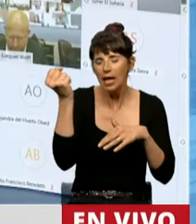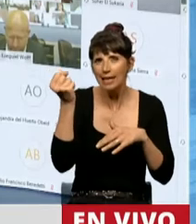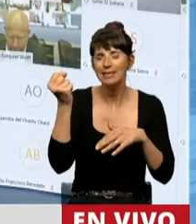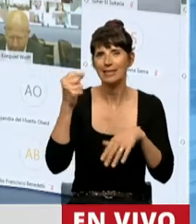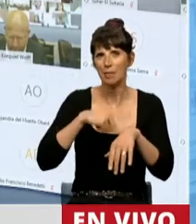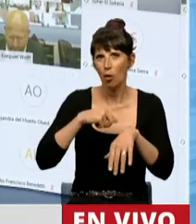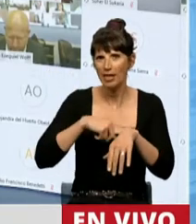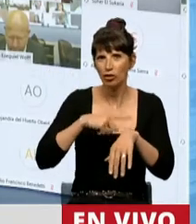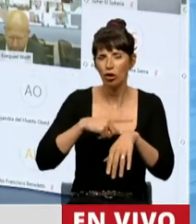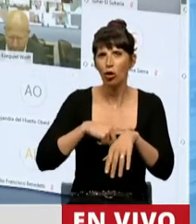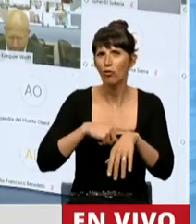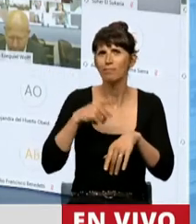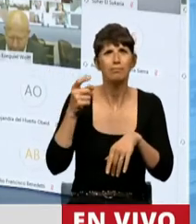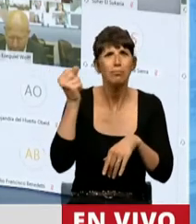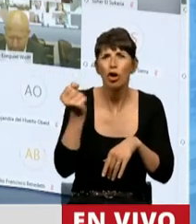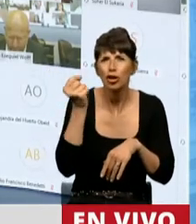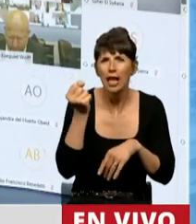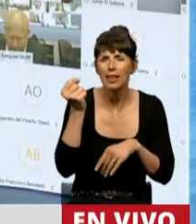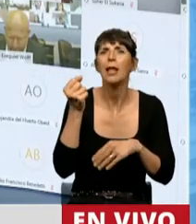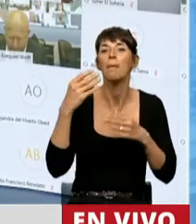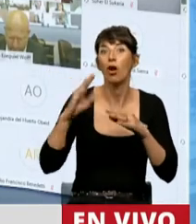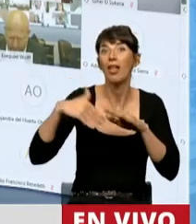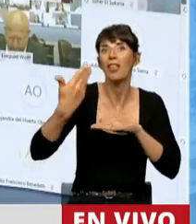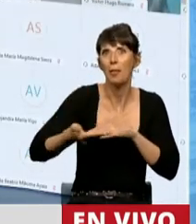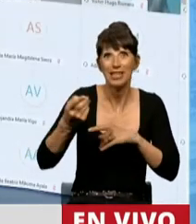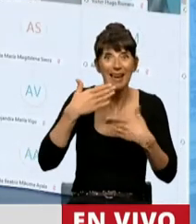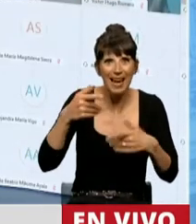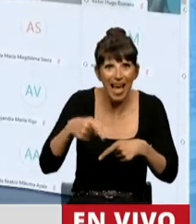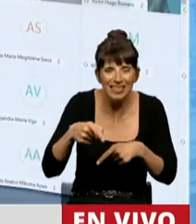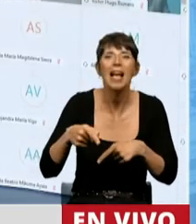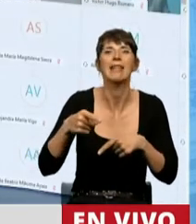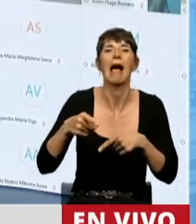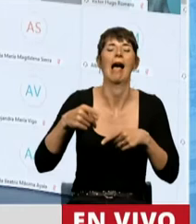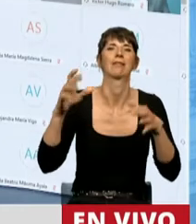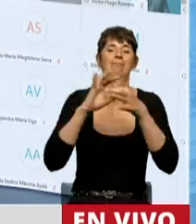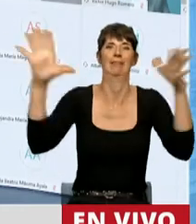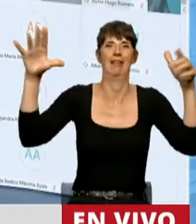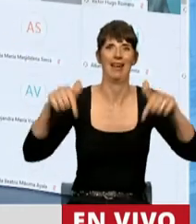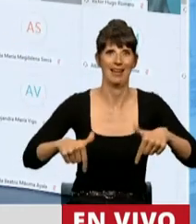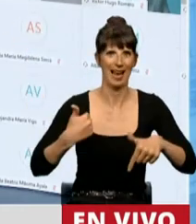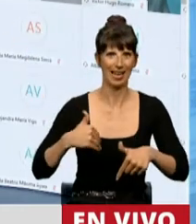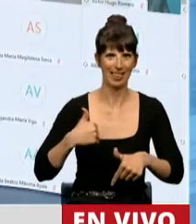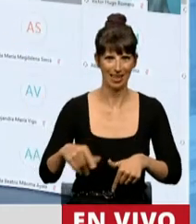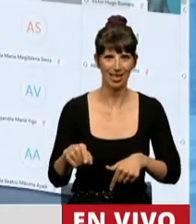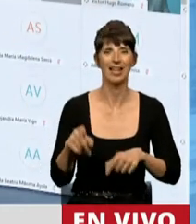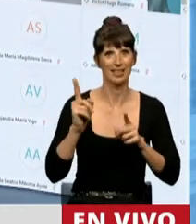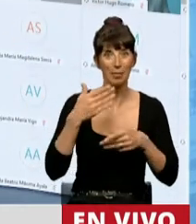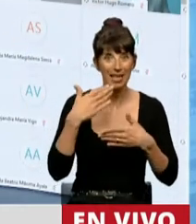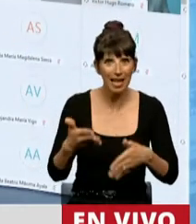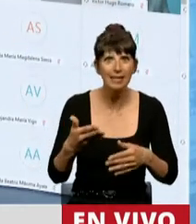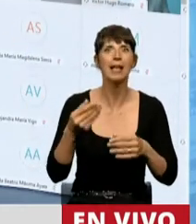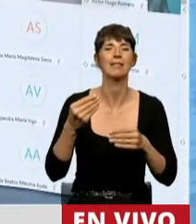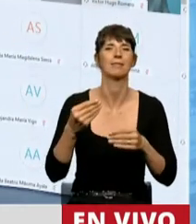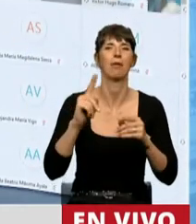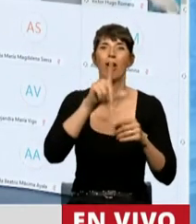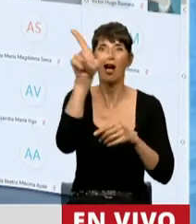resultó clave en el proceso que derivó posteriormente en nuestra independencia y que fijó seguramente parte de los límites de la actual